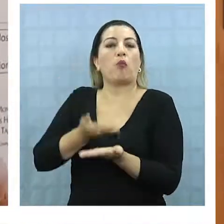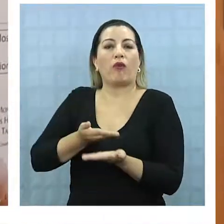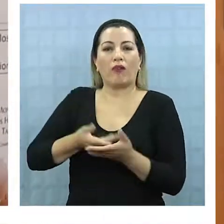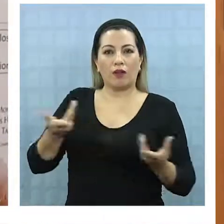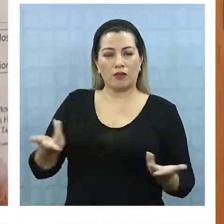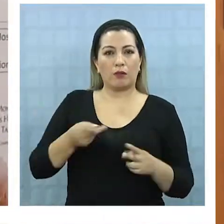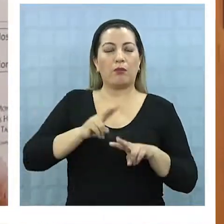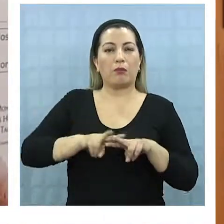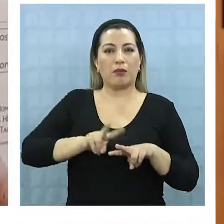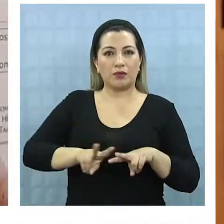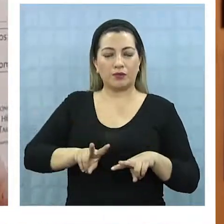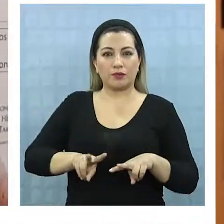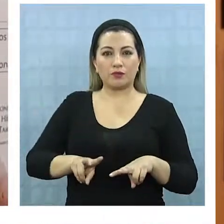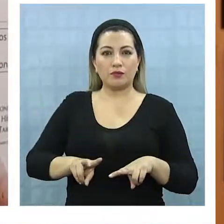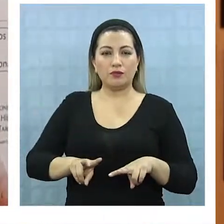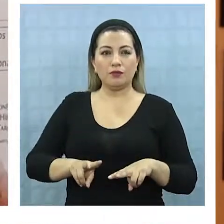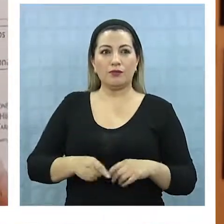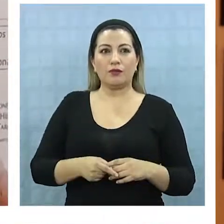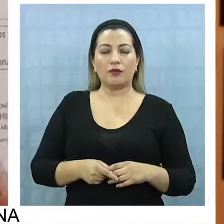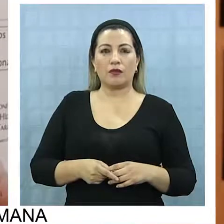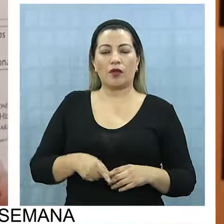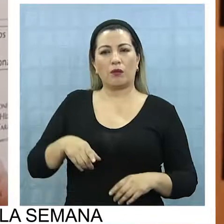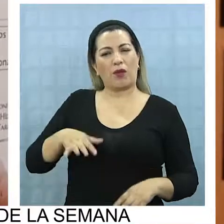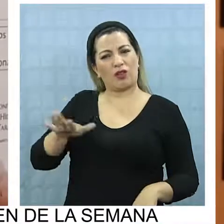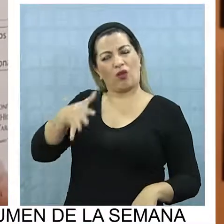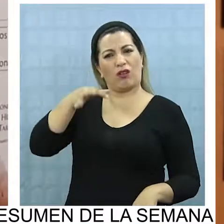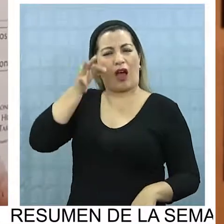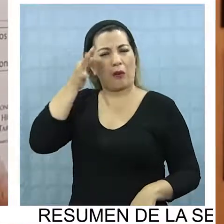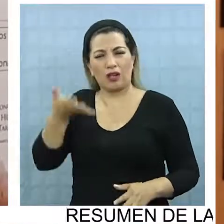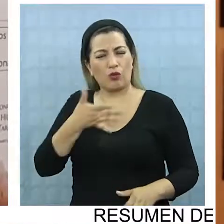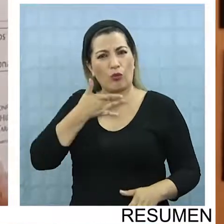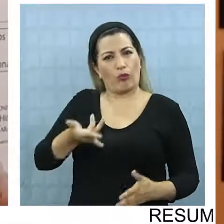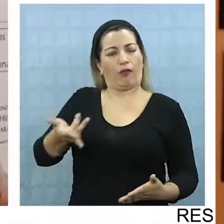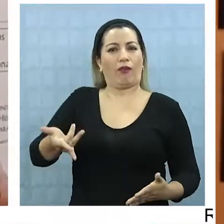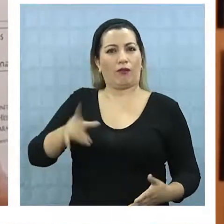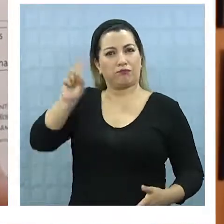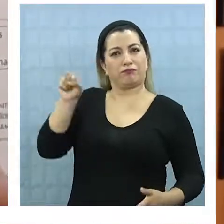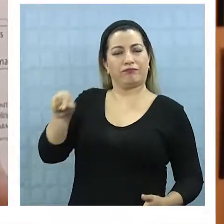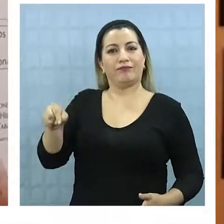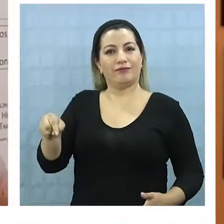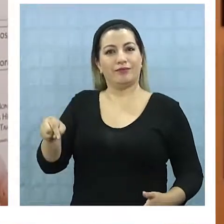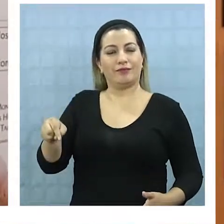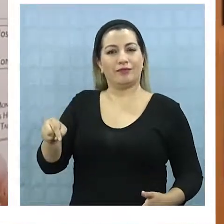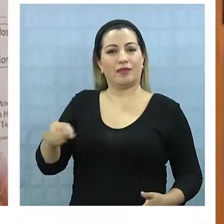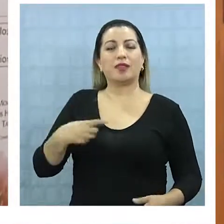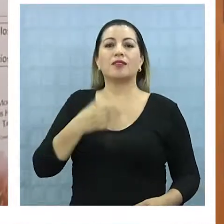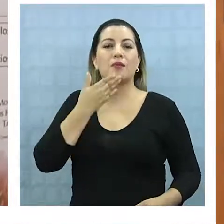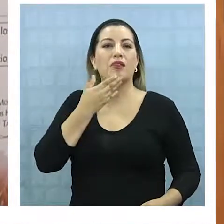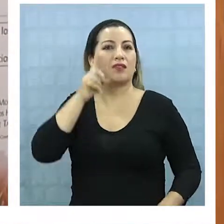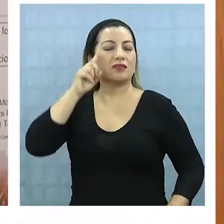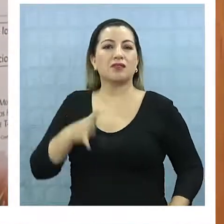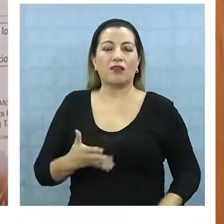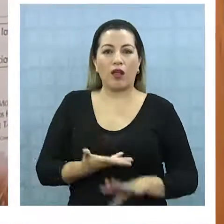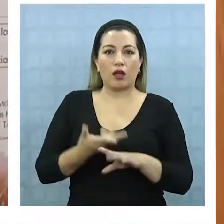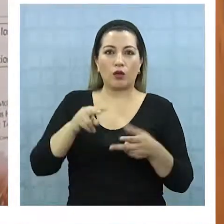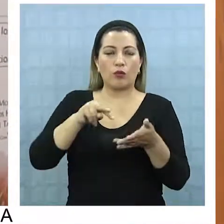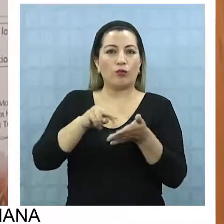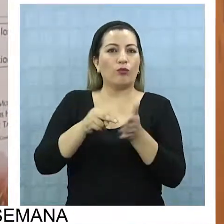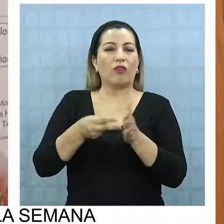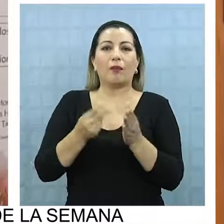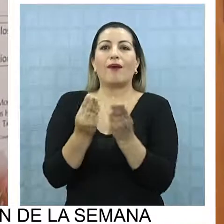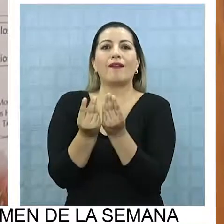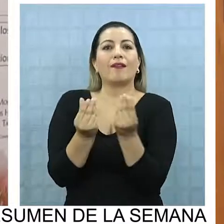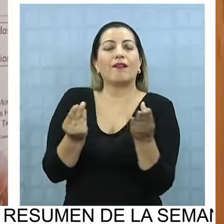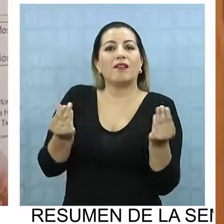para poder, una, llamar la atención el color amarillo y lo otro que nos interesaba era poder saber si había un efecto